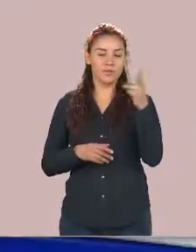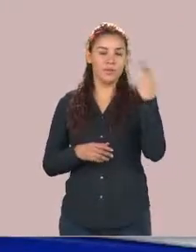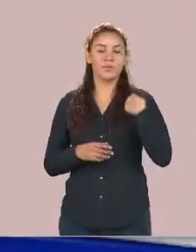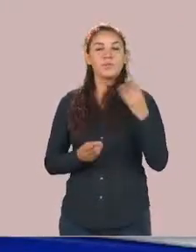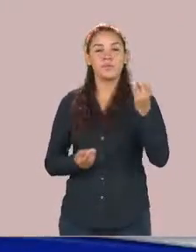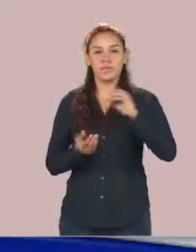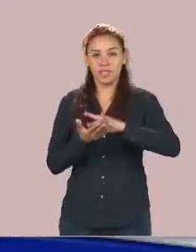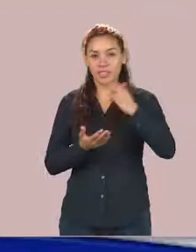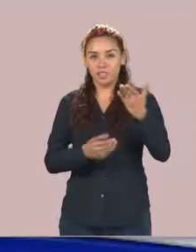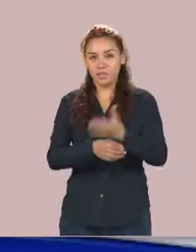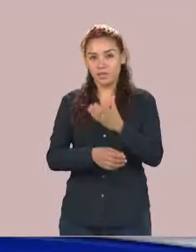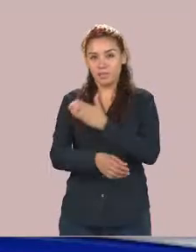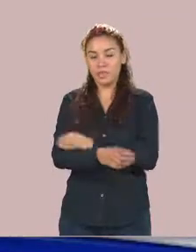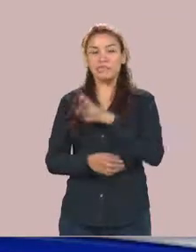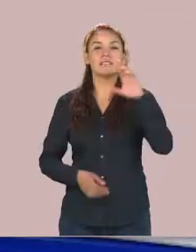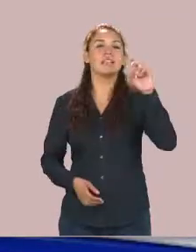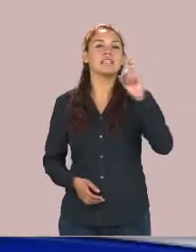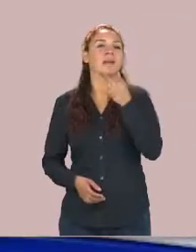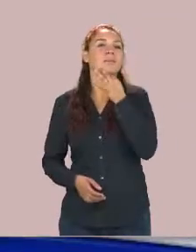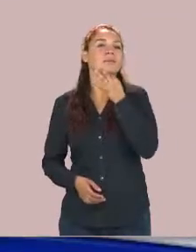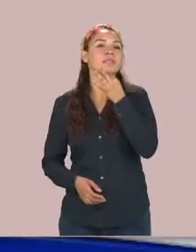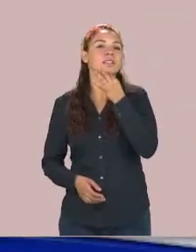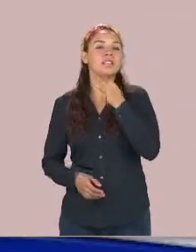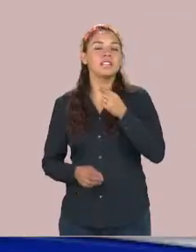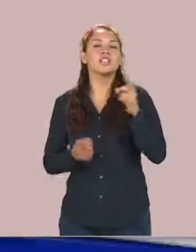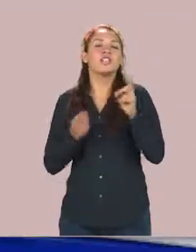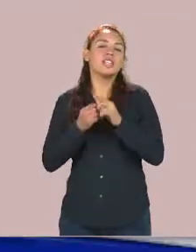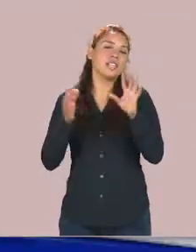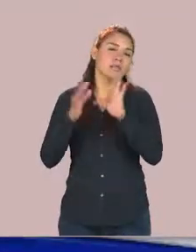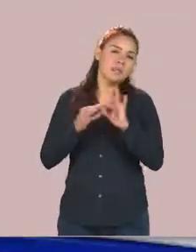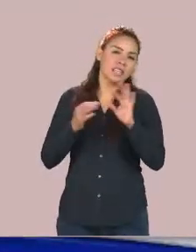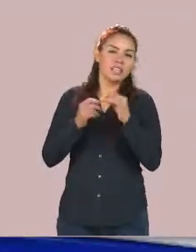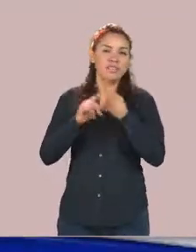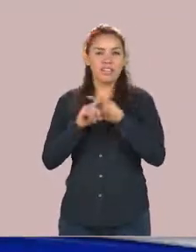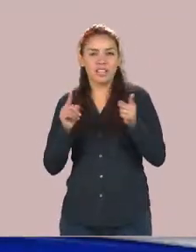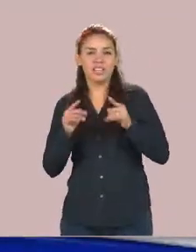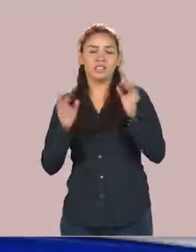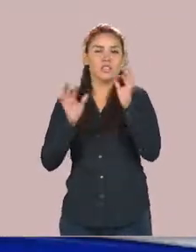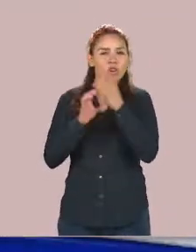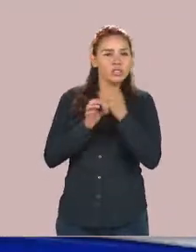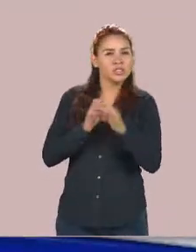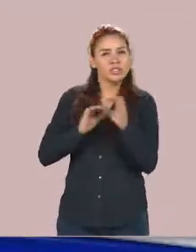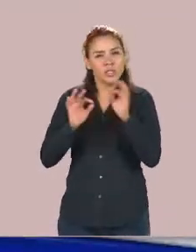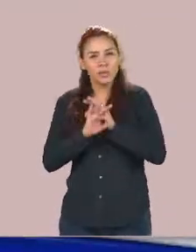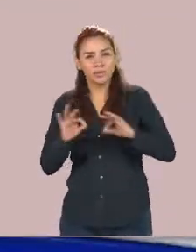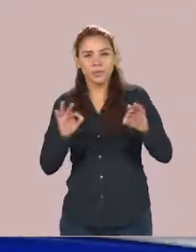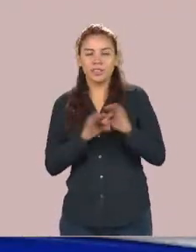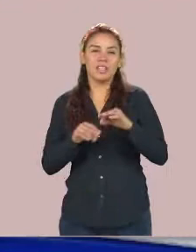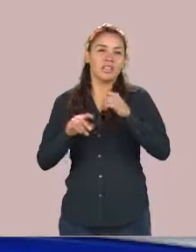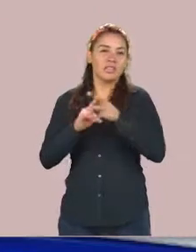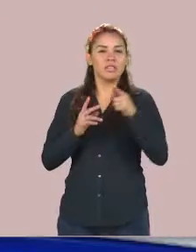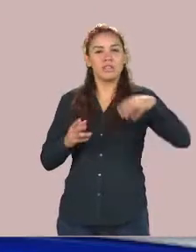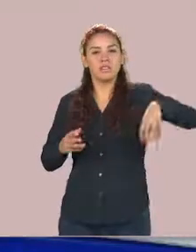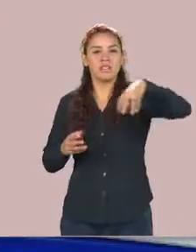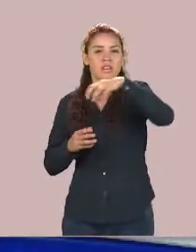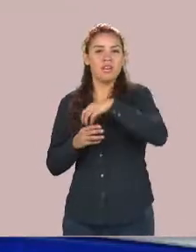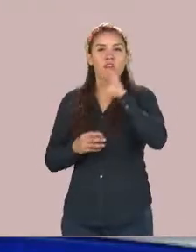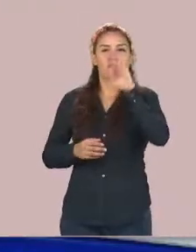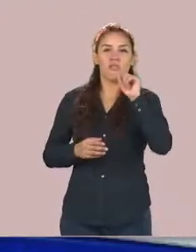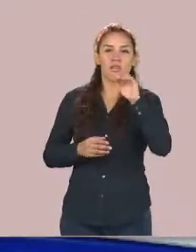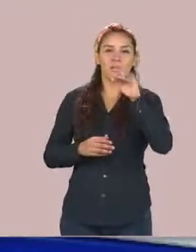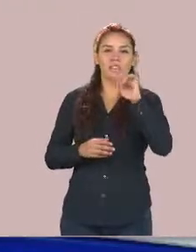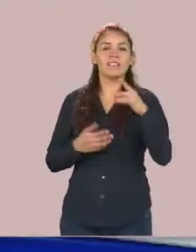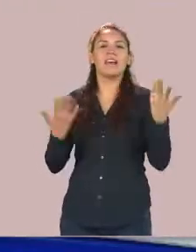acompañe en esta media hora de transmisión donde le presentaremos las actividades más relevantes acontecidas en los diferentes campus que conforman la UAT,